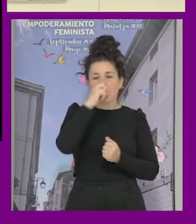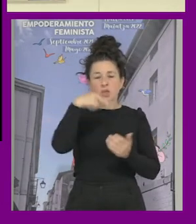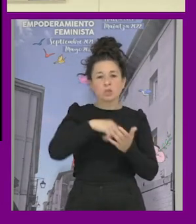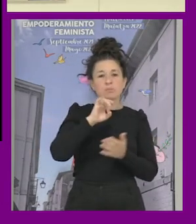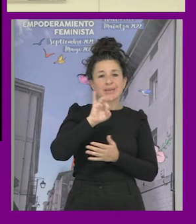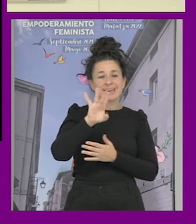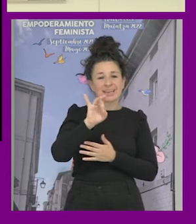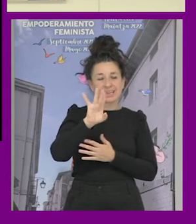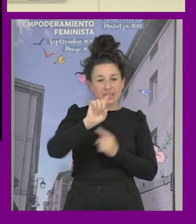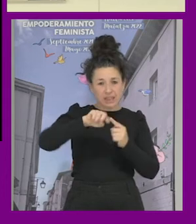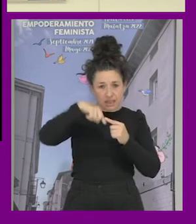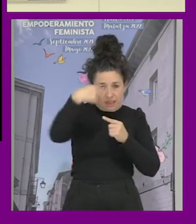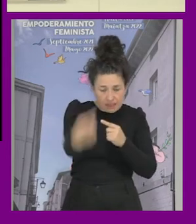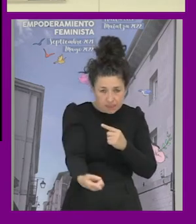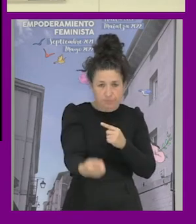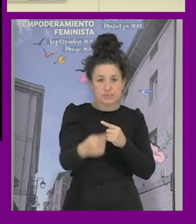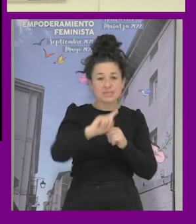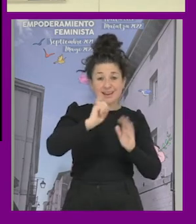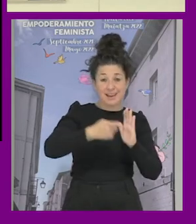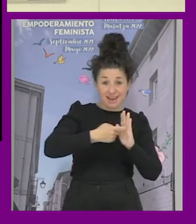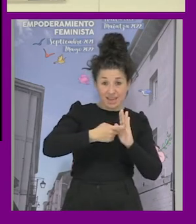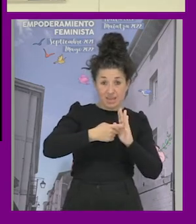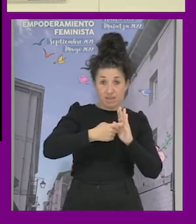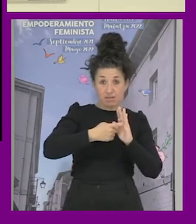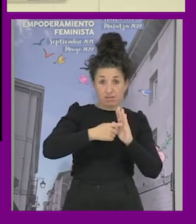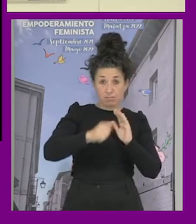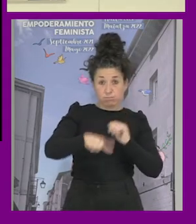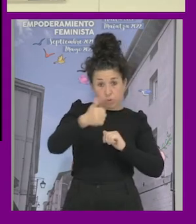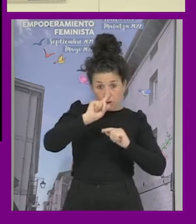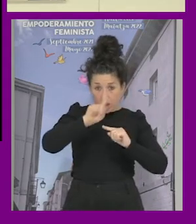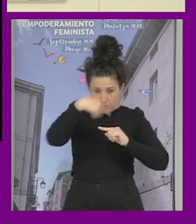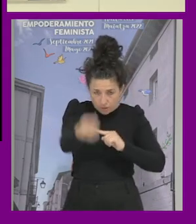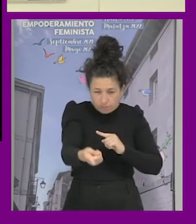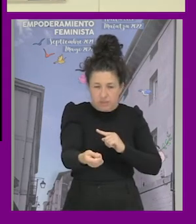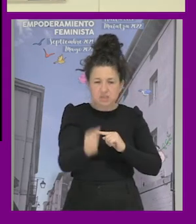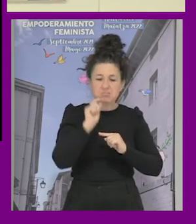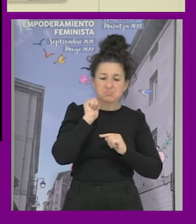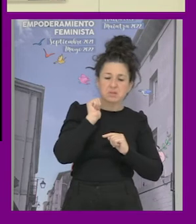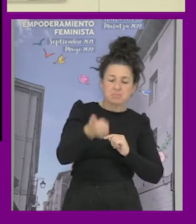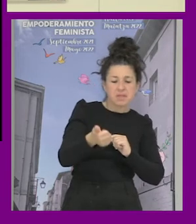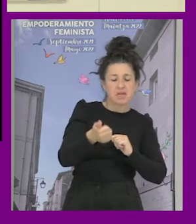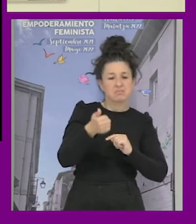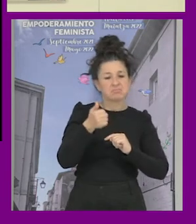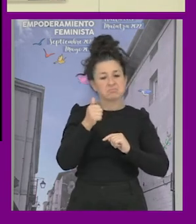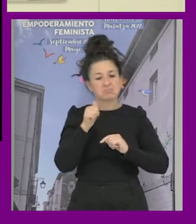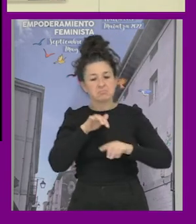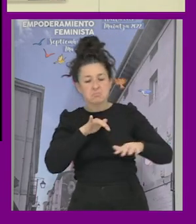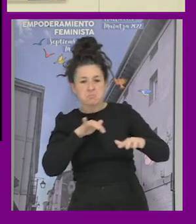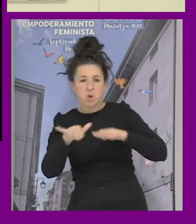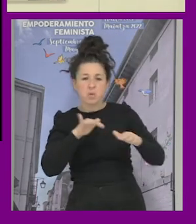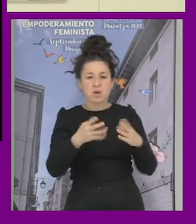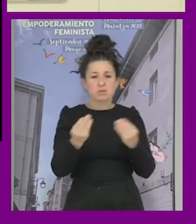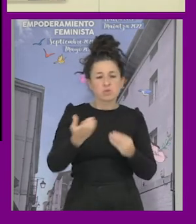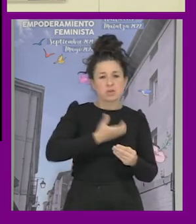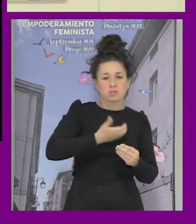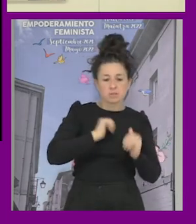por tanto un año después de la aprobación de la ley vemos que empiezan a moverse cosas y vemos que muchos ayuntamientos empiezan a trabajar